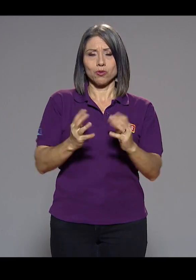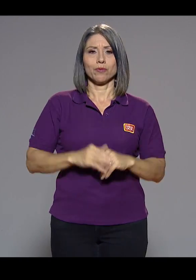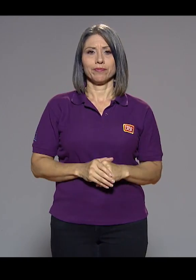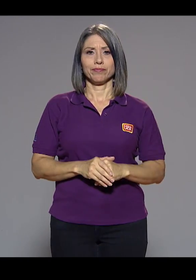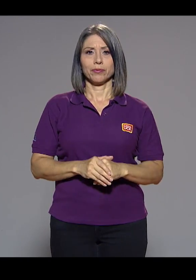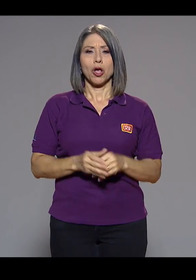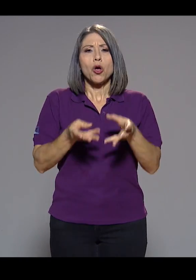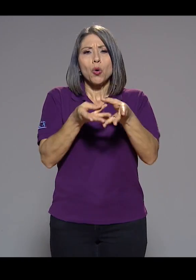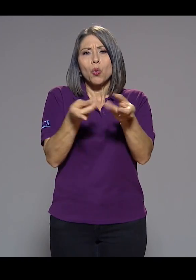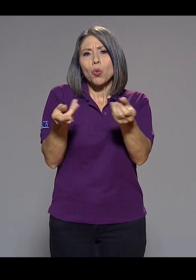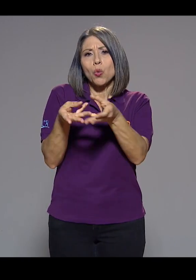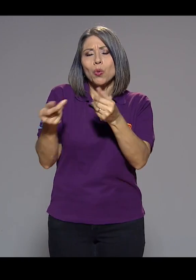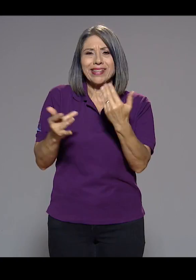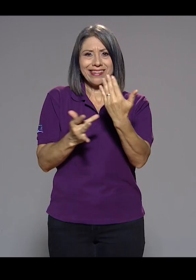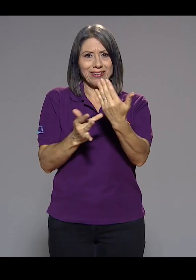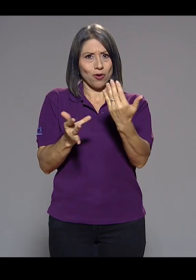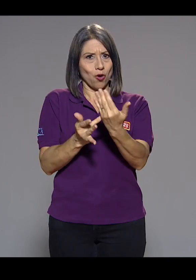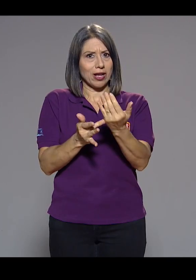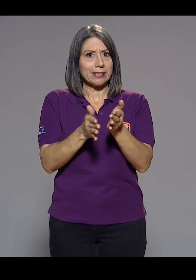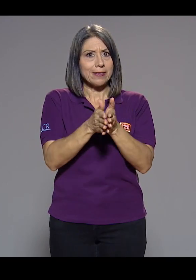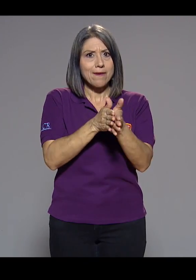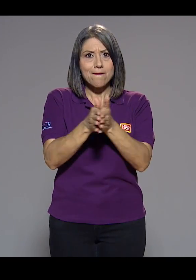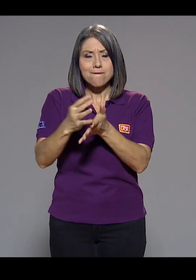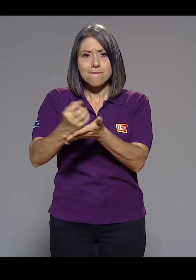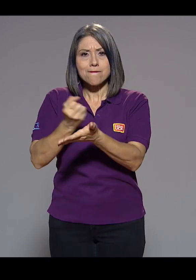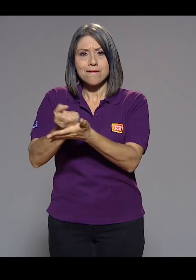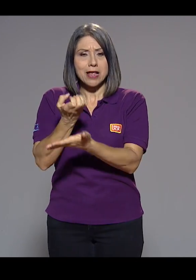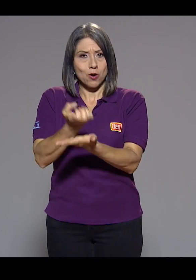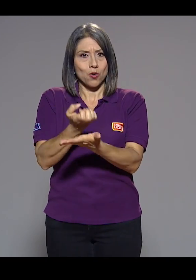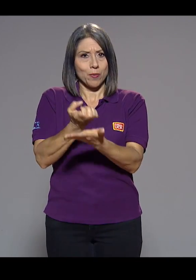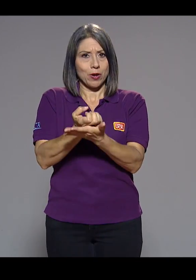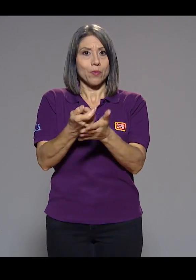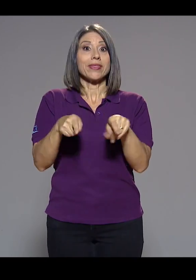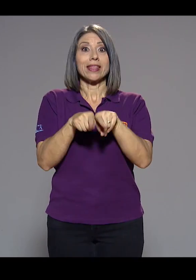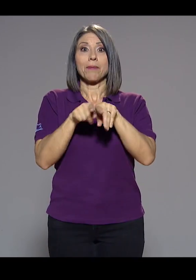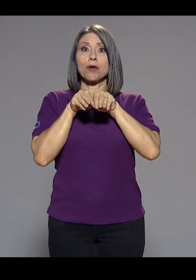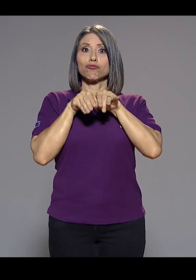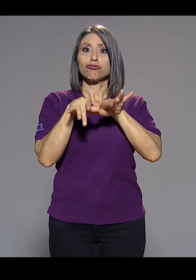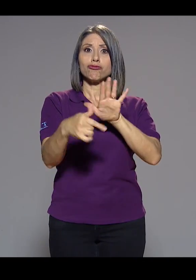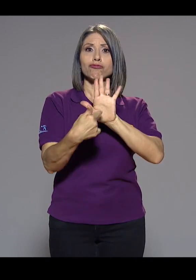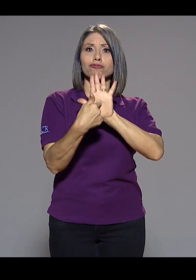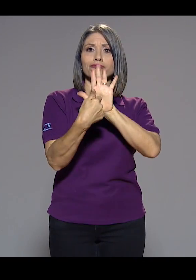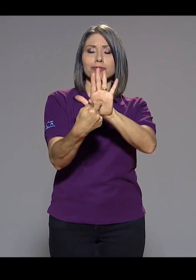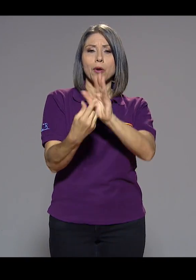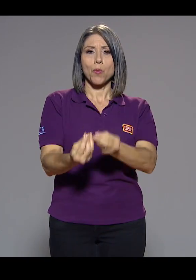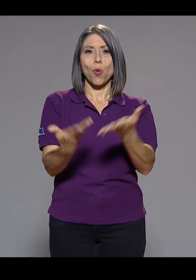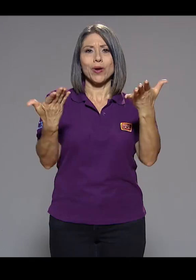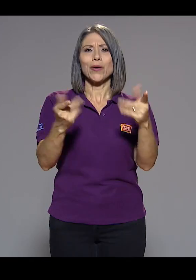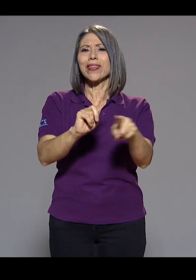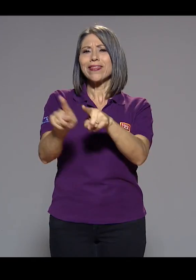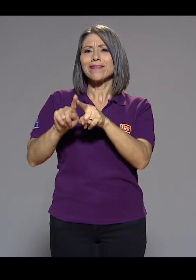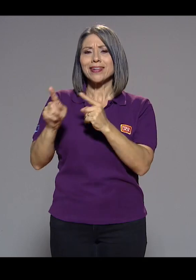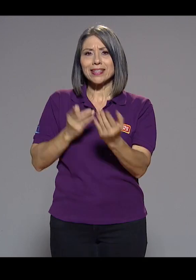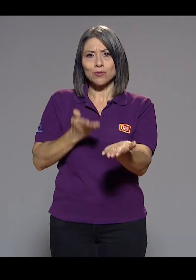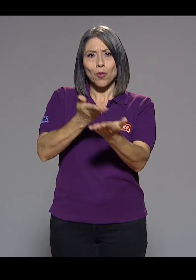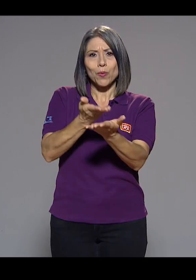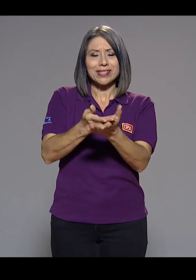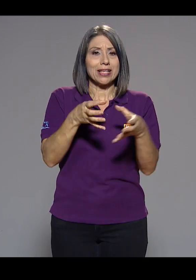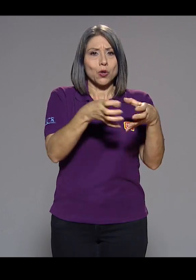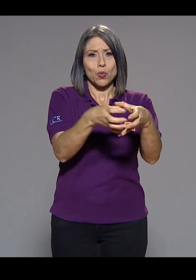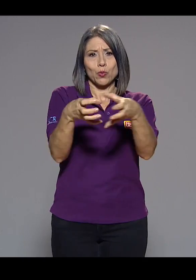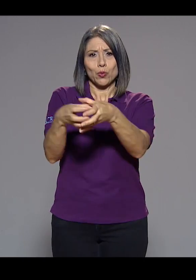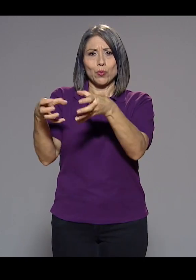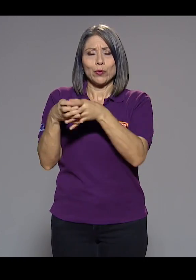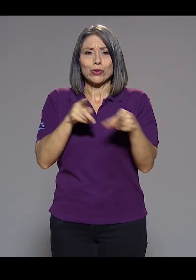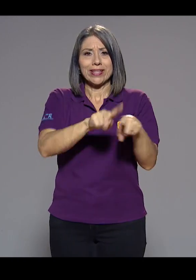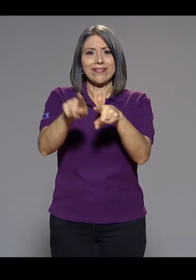Soluciones tecnológicas, de rendimiento económico y de proyección al público fueron parte de las propuestas que grupos interdisciplinarios de